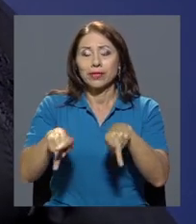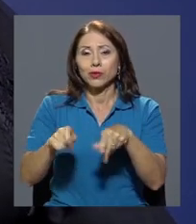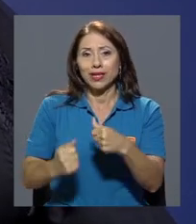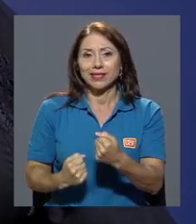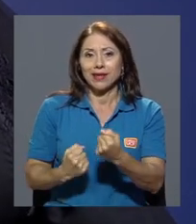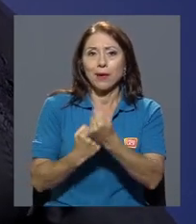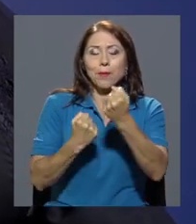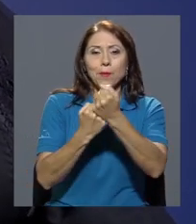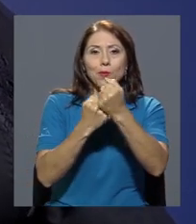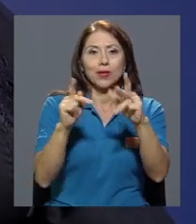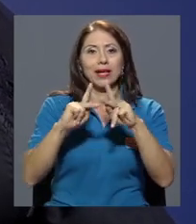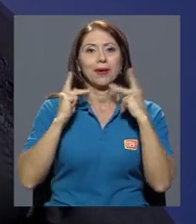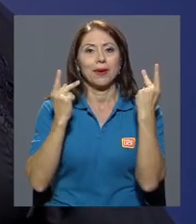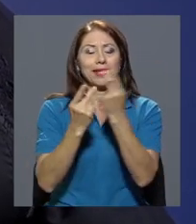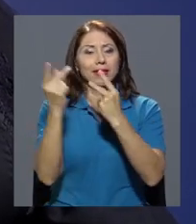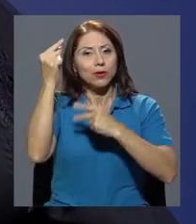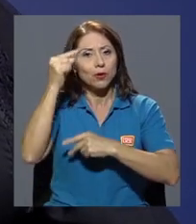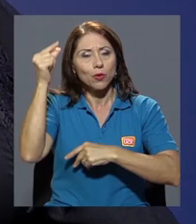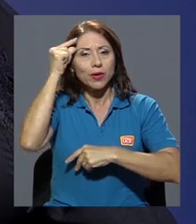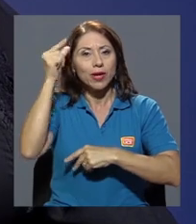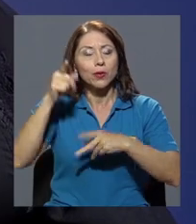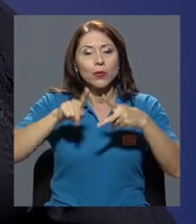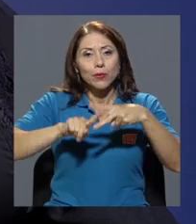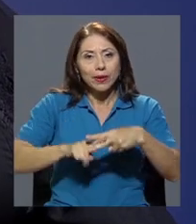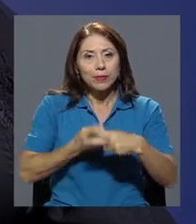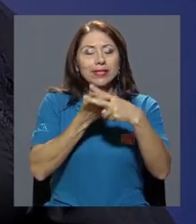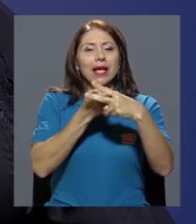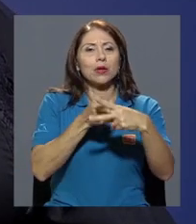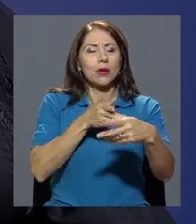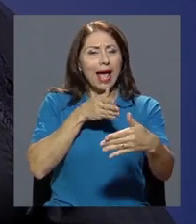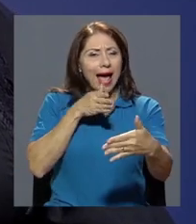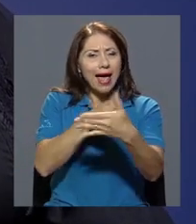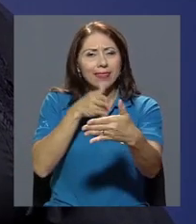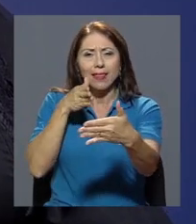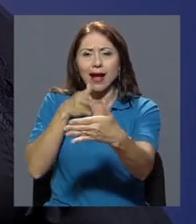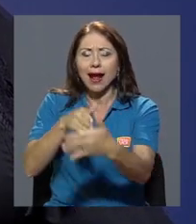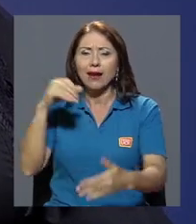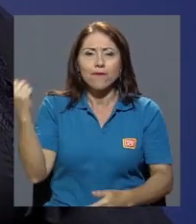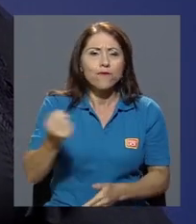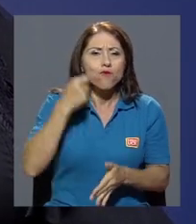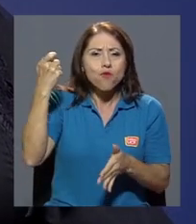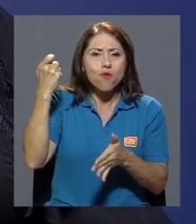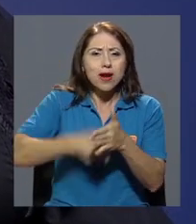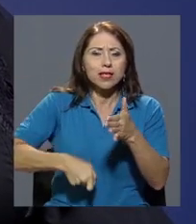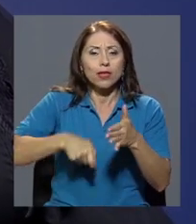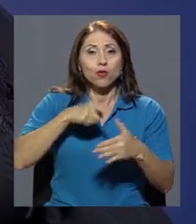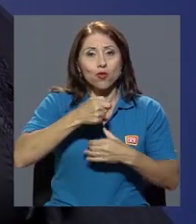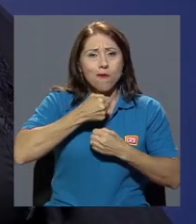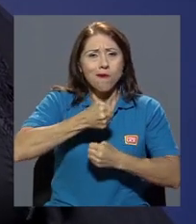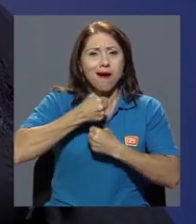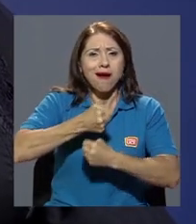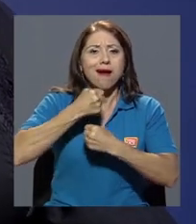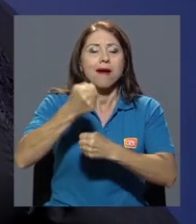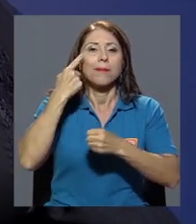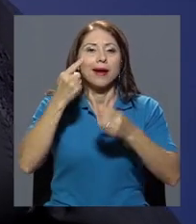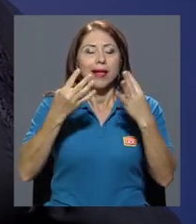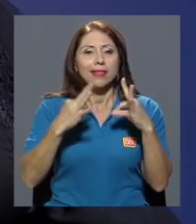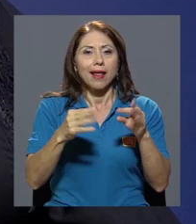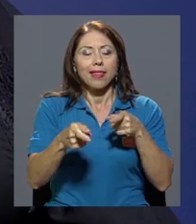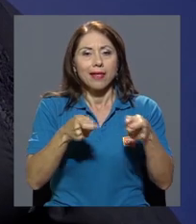del partido en gobierno empezaron a atacar muy duro las manifestaciones para tratar de controlar.